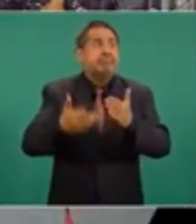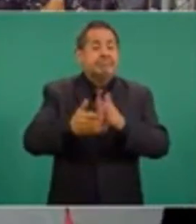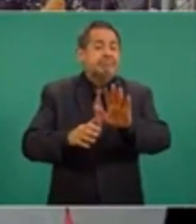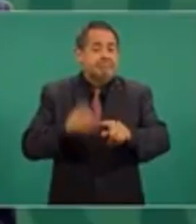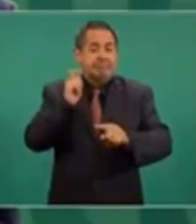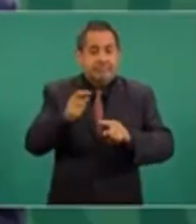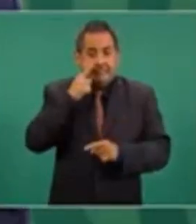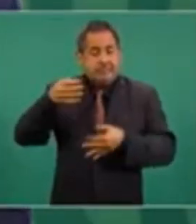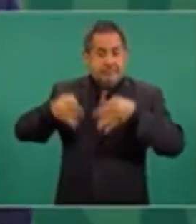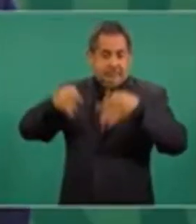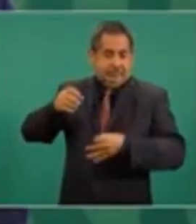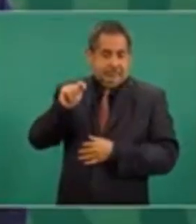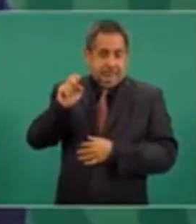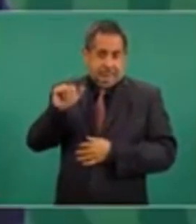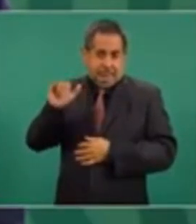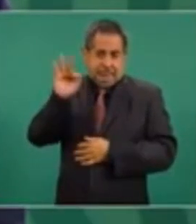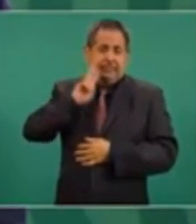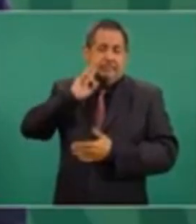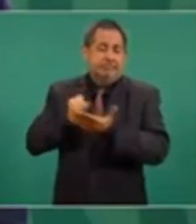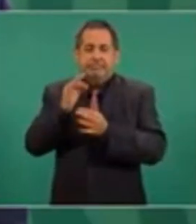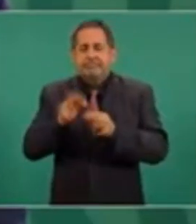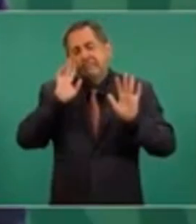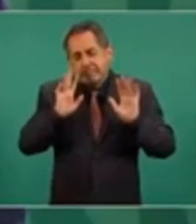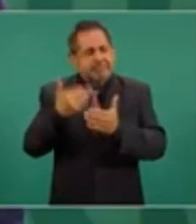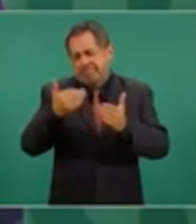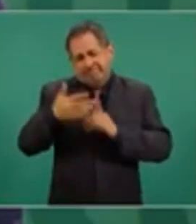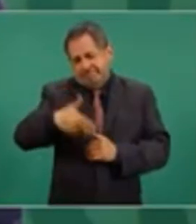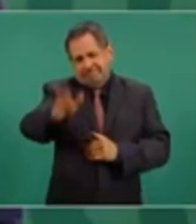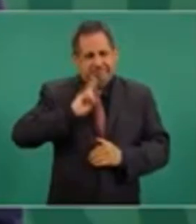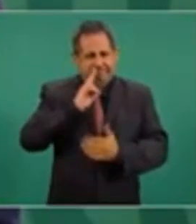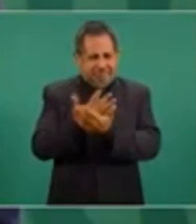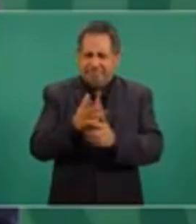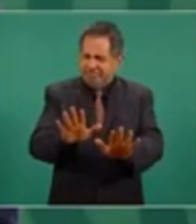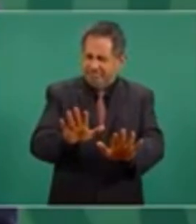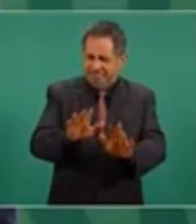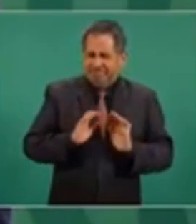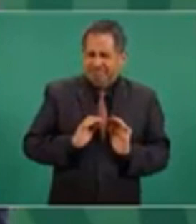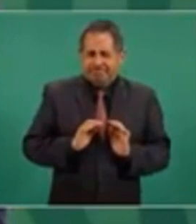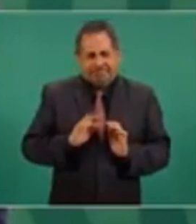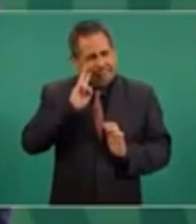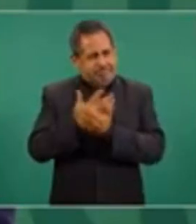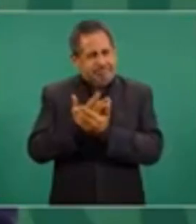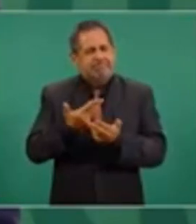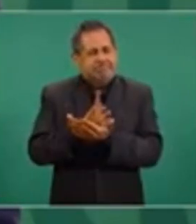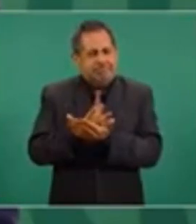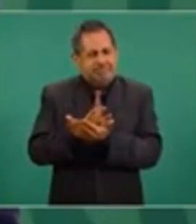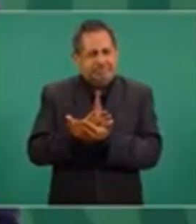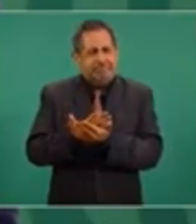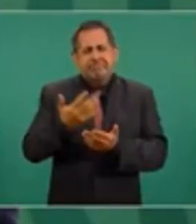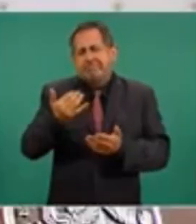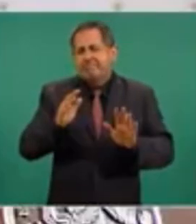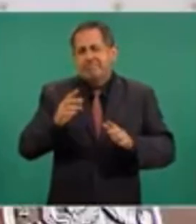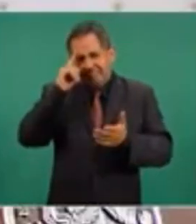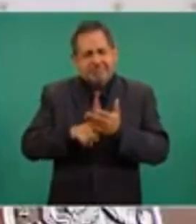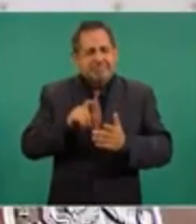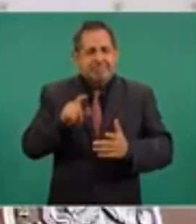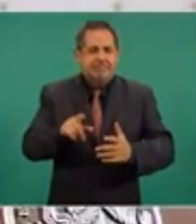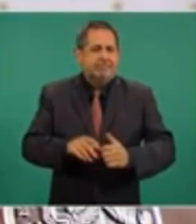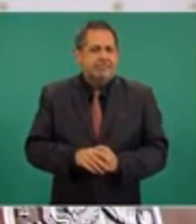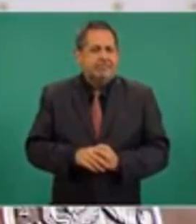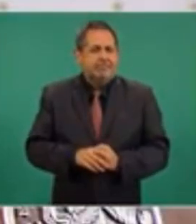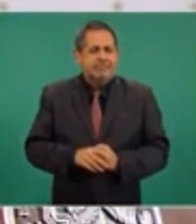Falta que se vea en el tribunal electoral, sí, falta todavía, entonces vamos a esperarnos y yo quiero también